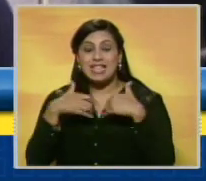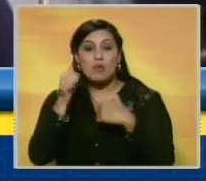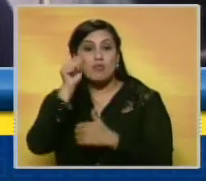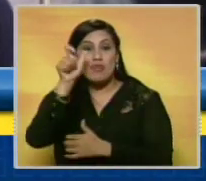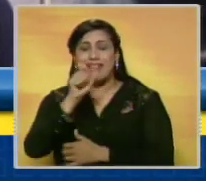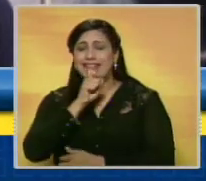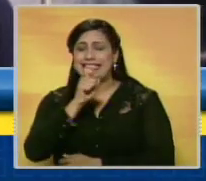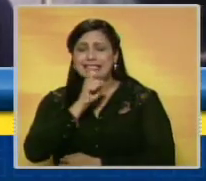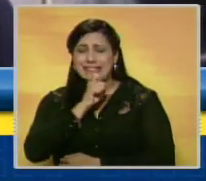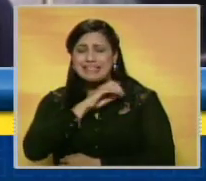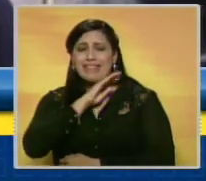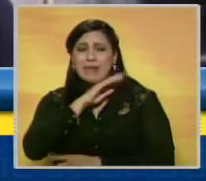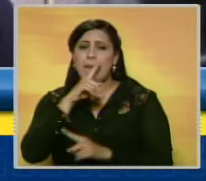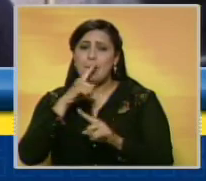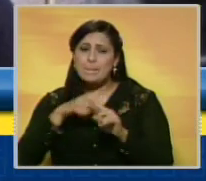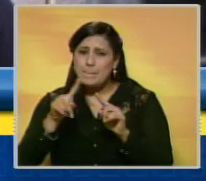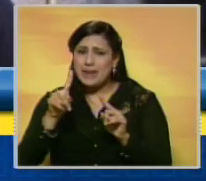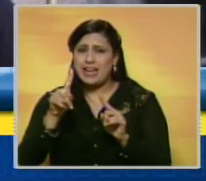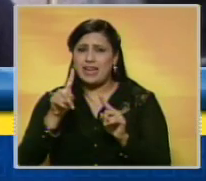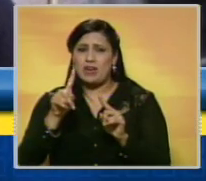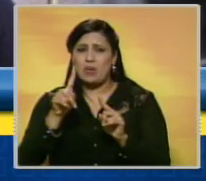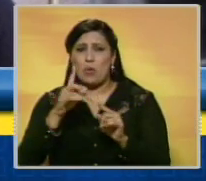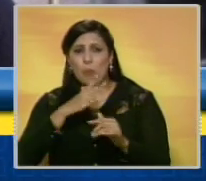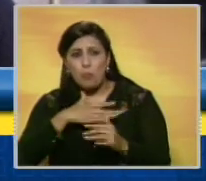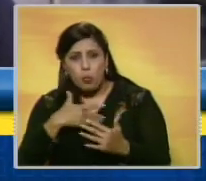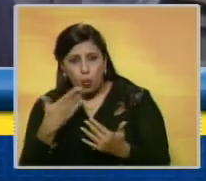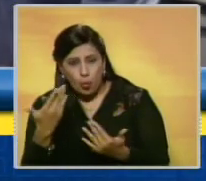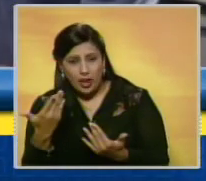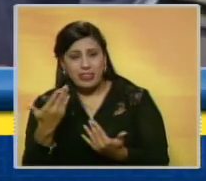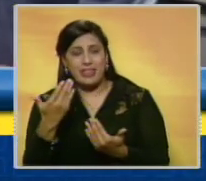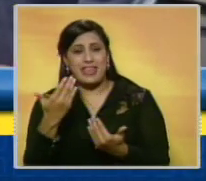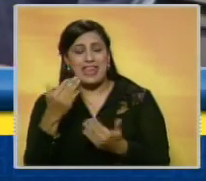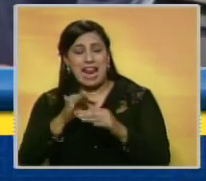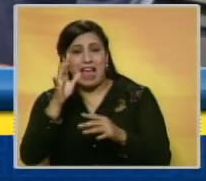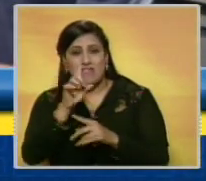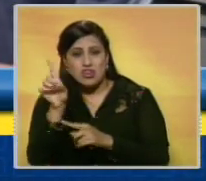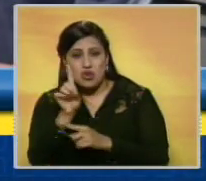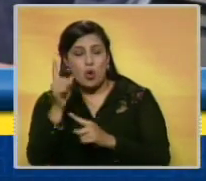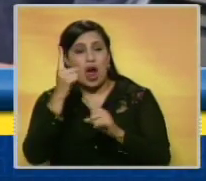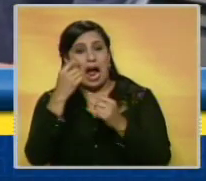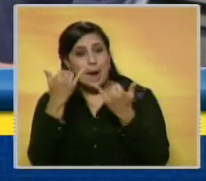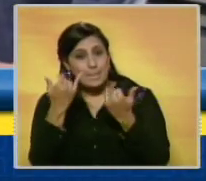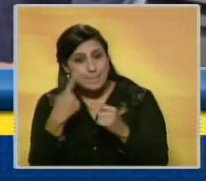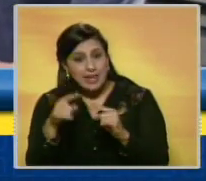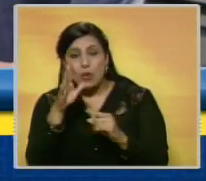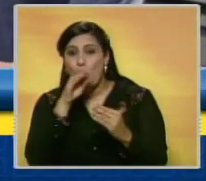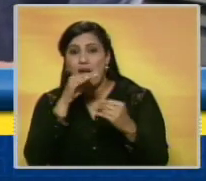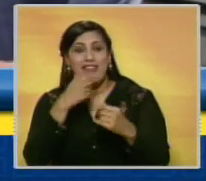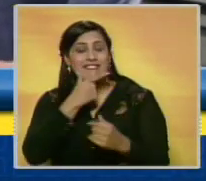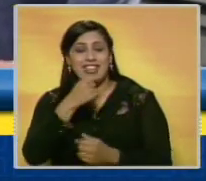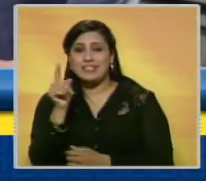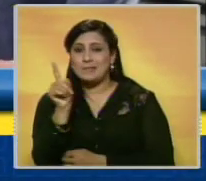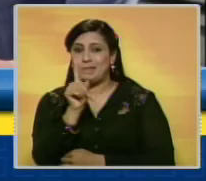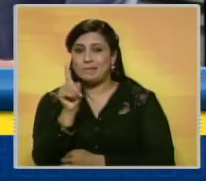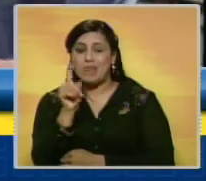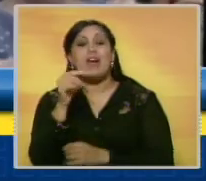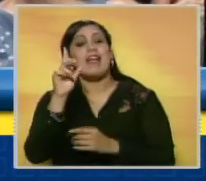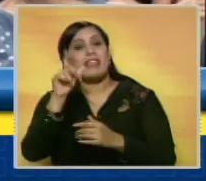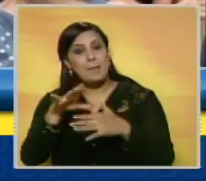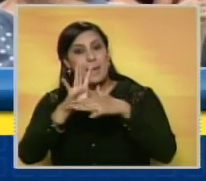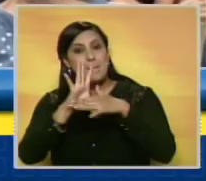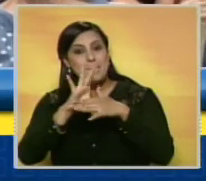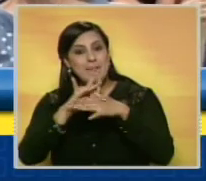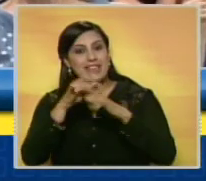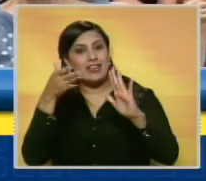duquesa es difícil, pero no critica. O, pero no crítica, quise decir, aunque no habla con facilidad. Los médicos